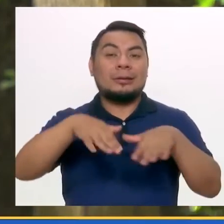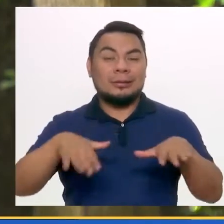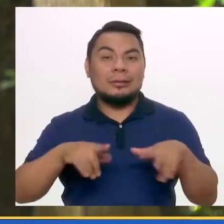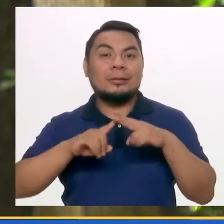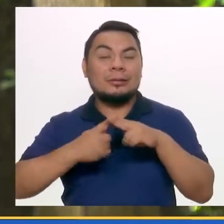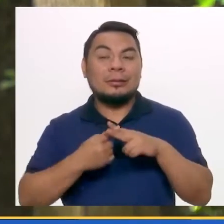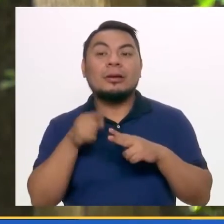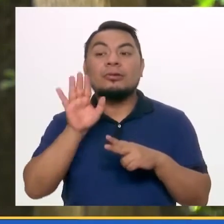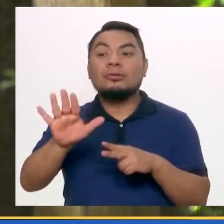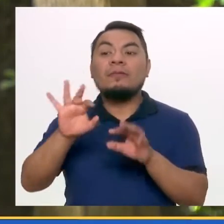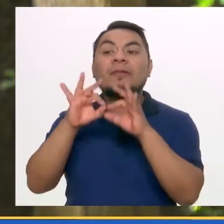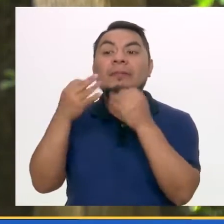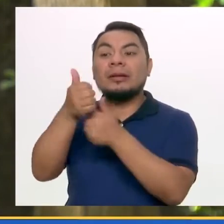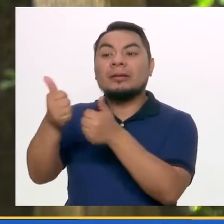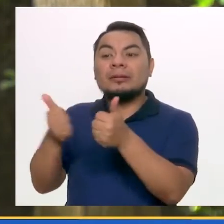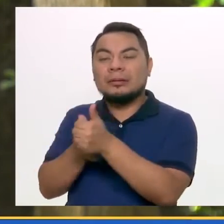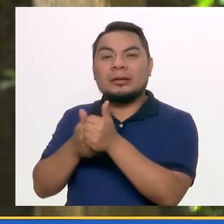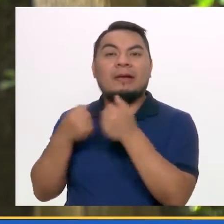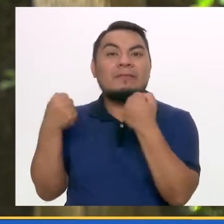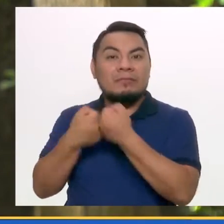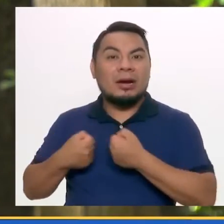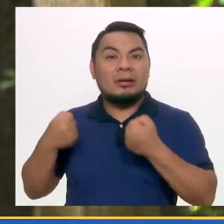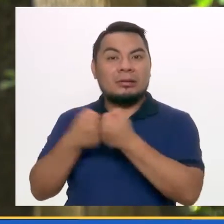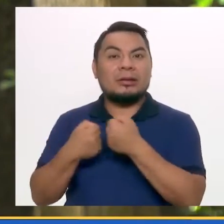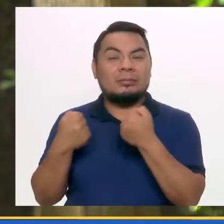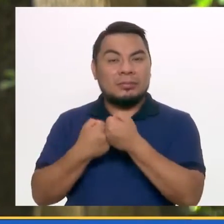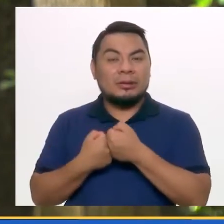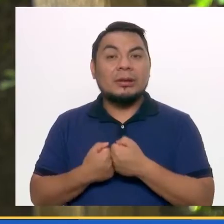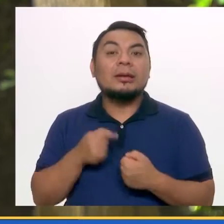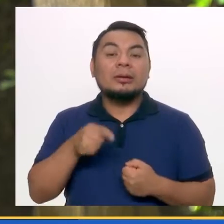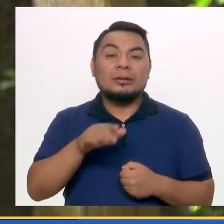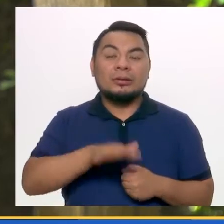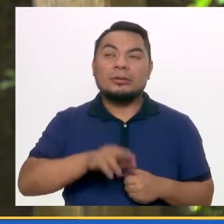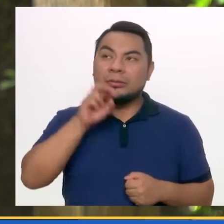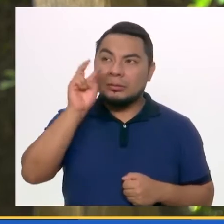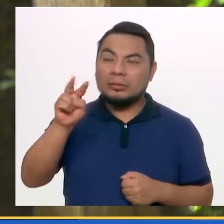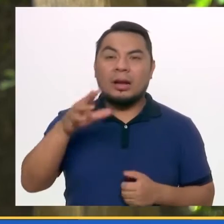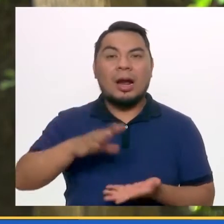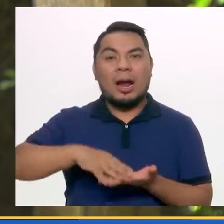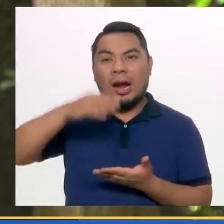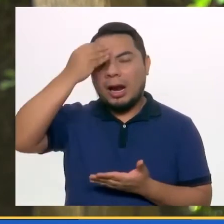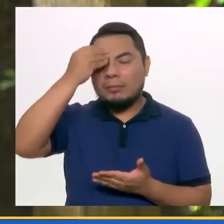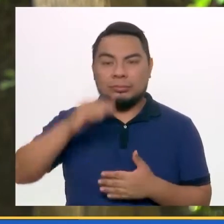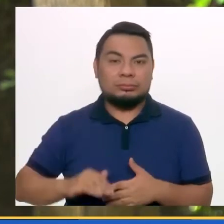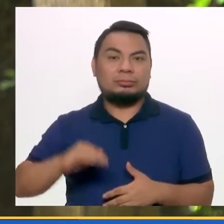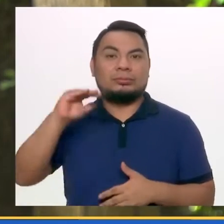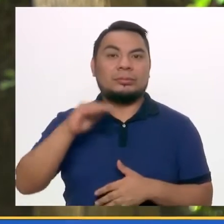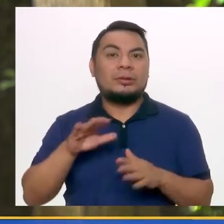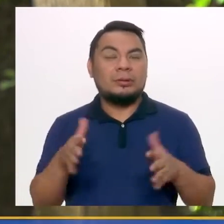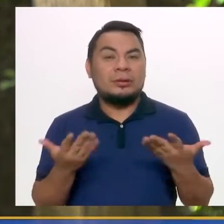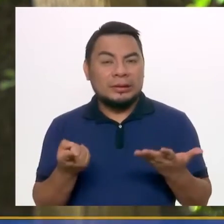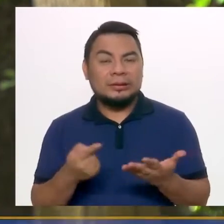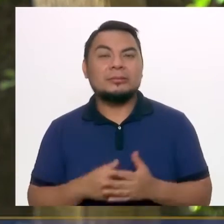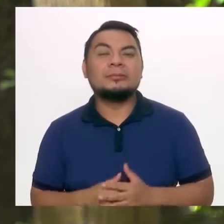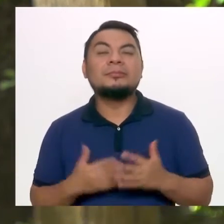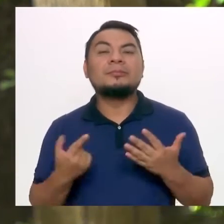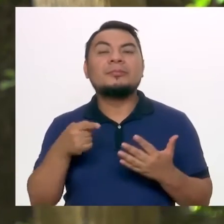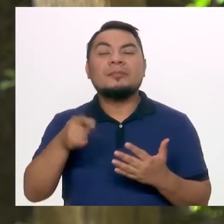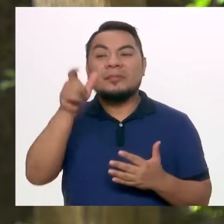familias violentas alrededor y se constituye como violín cuando en esta situación hay